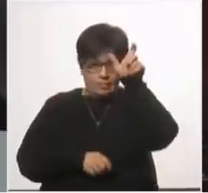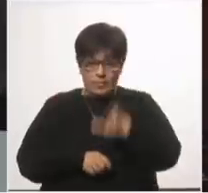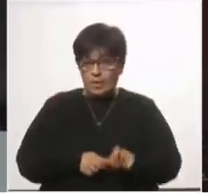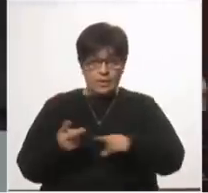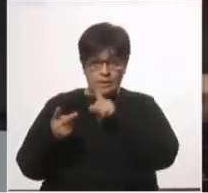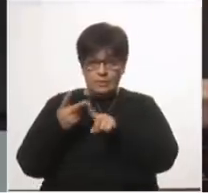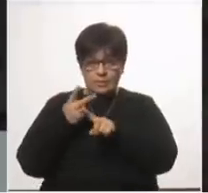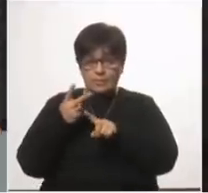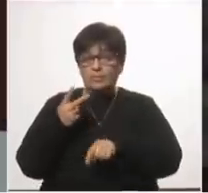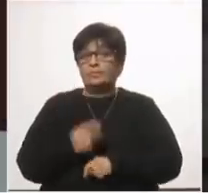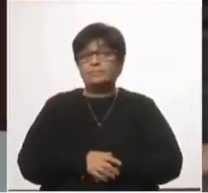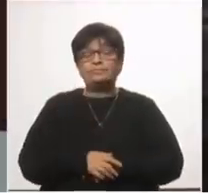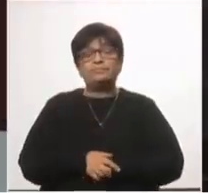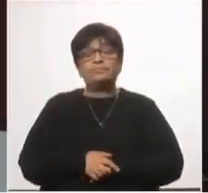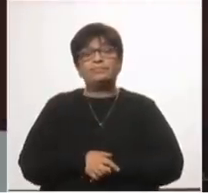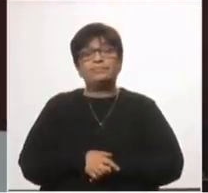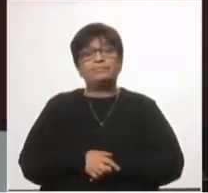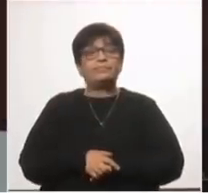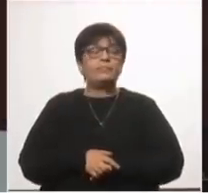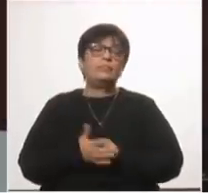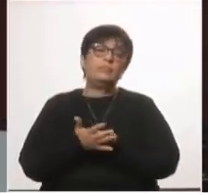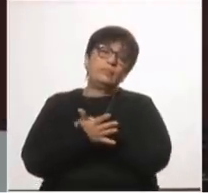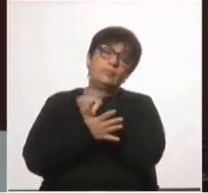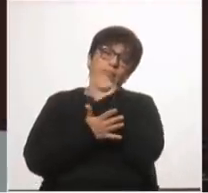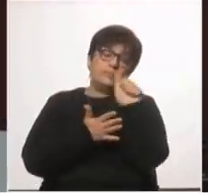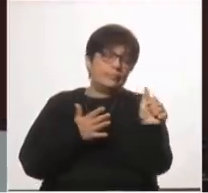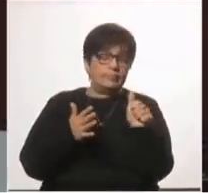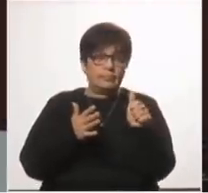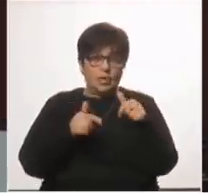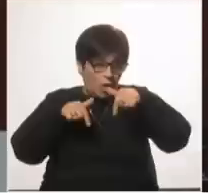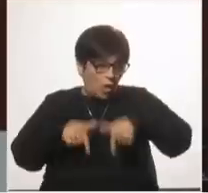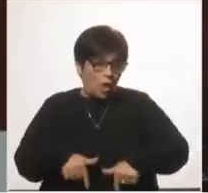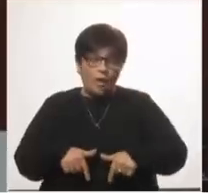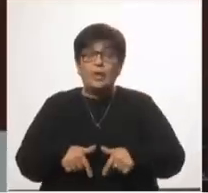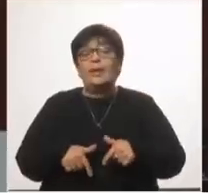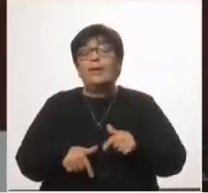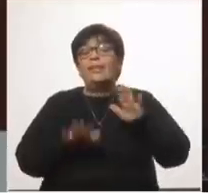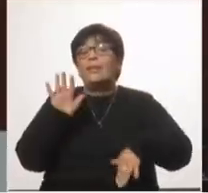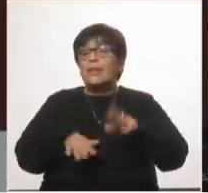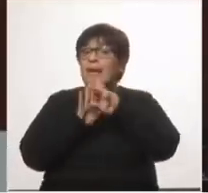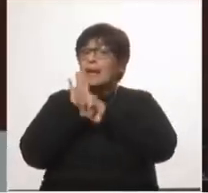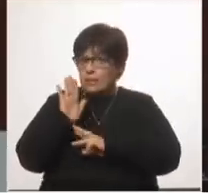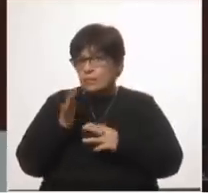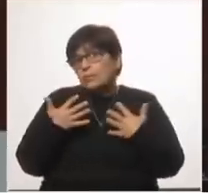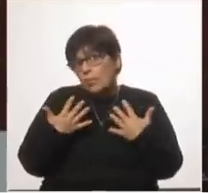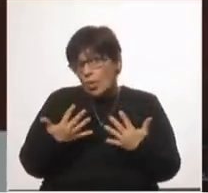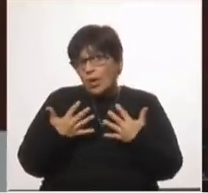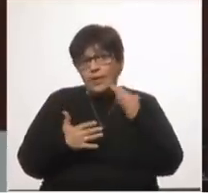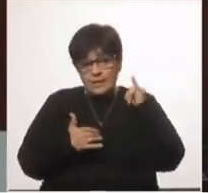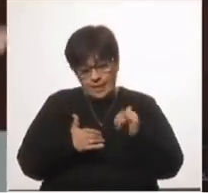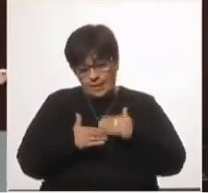segundo lugar el desarrollo de la sesión de acuerdo al reglamento permite que con